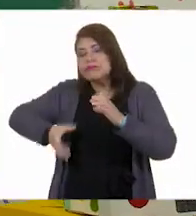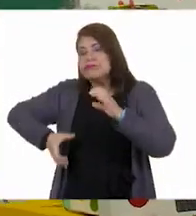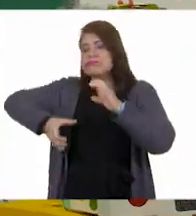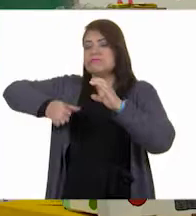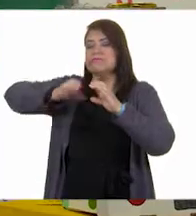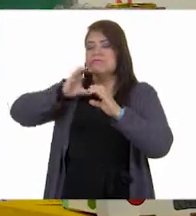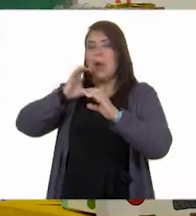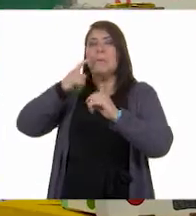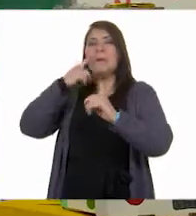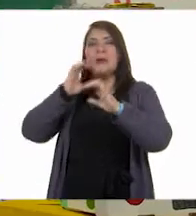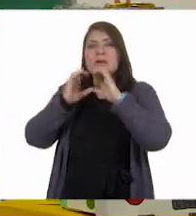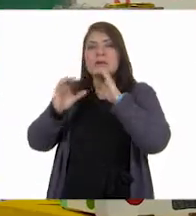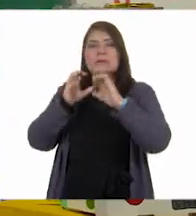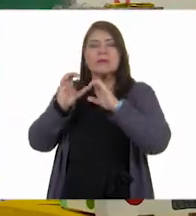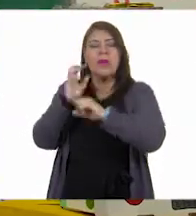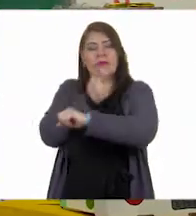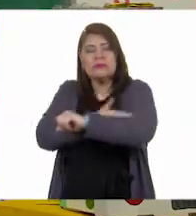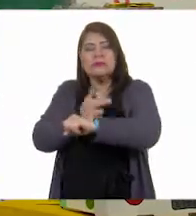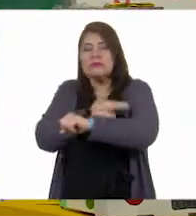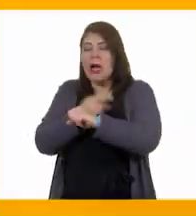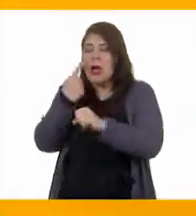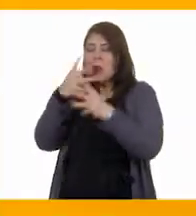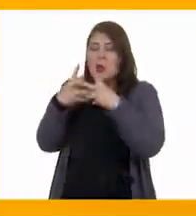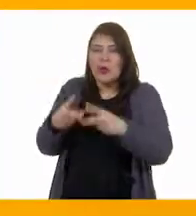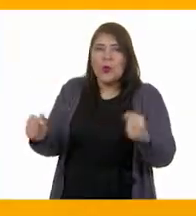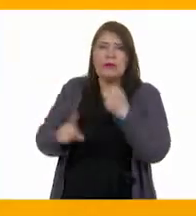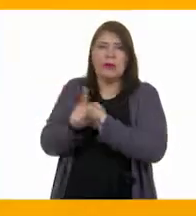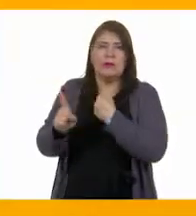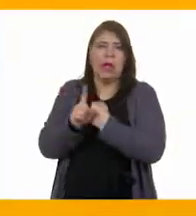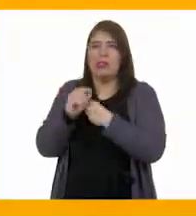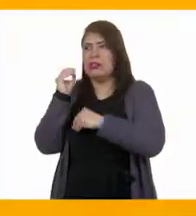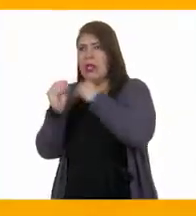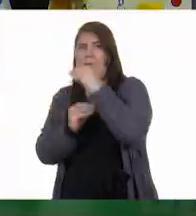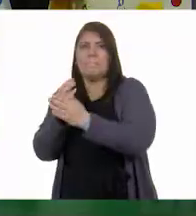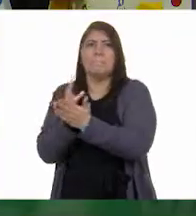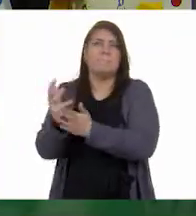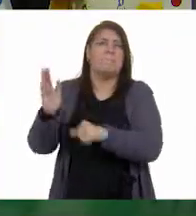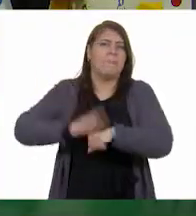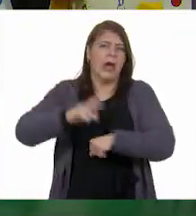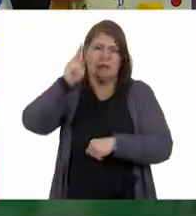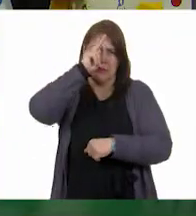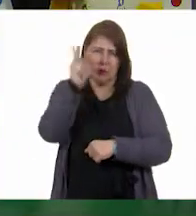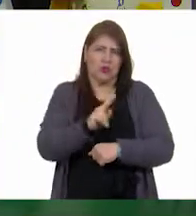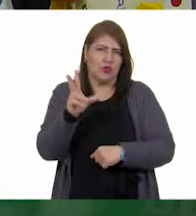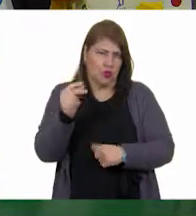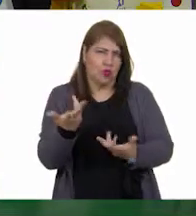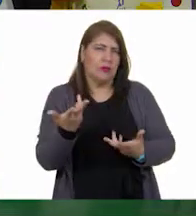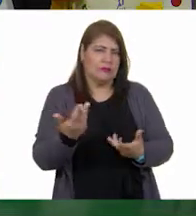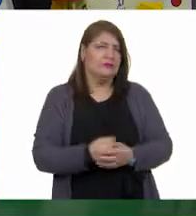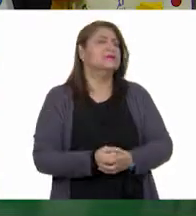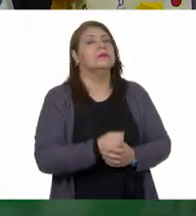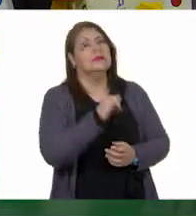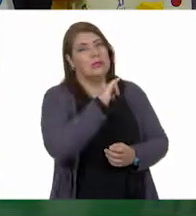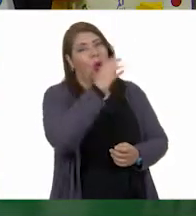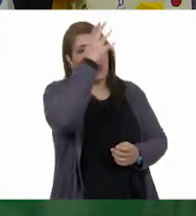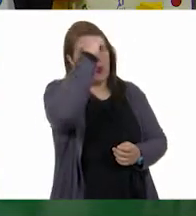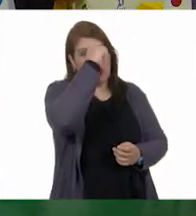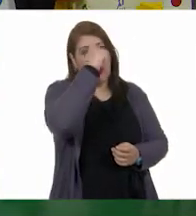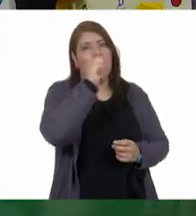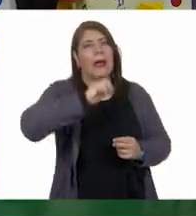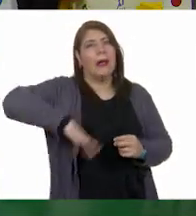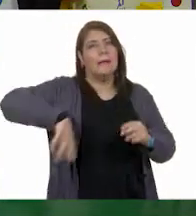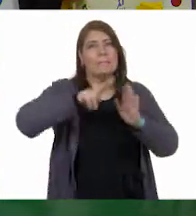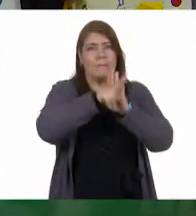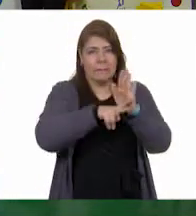sin que nos lleve a discutir o enojarnos. ¿O qué piensas tú, Erick? Bueno, yo estoy totalmente de acuerdo con el video.